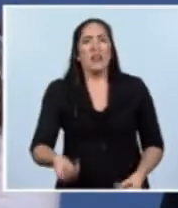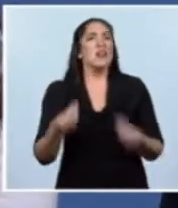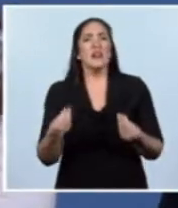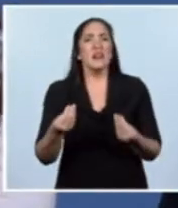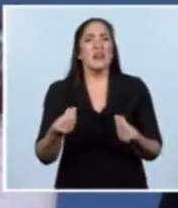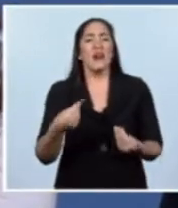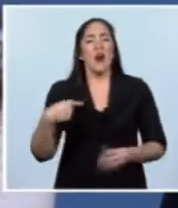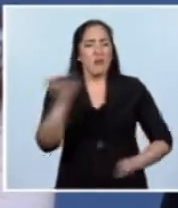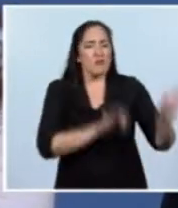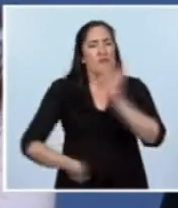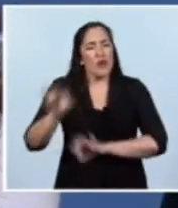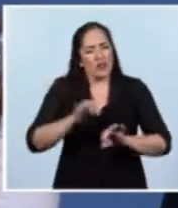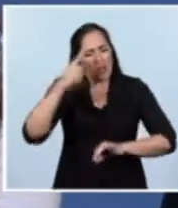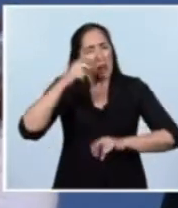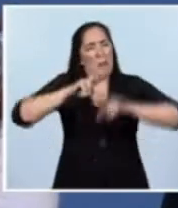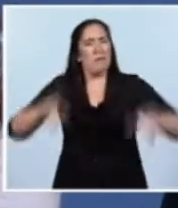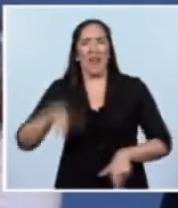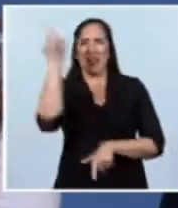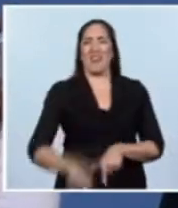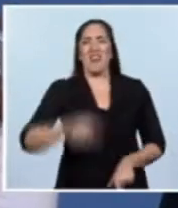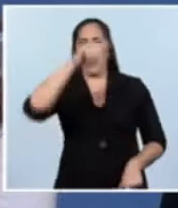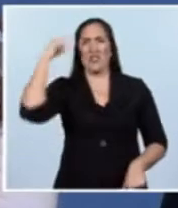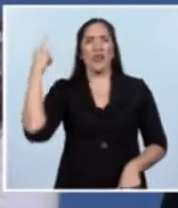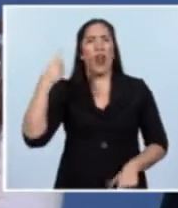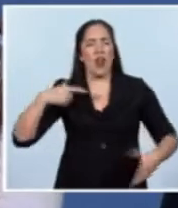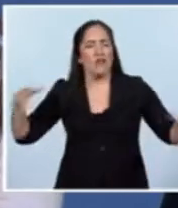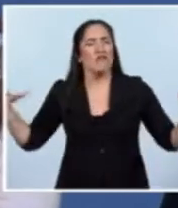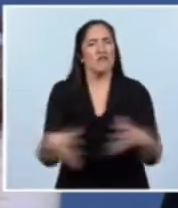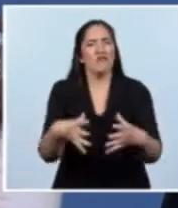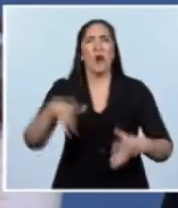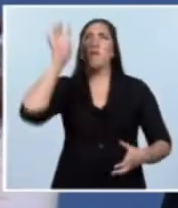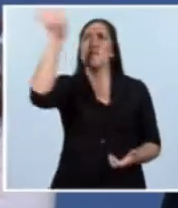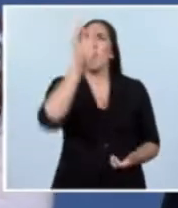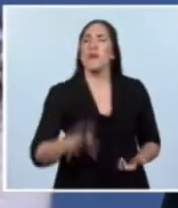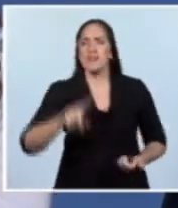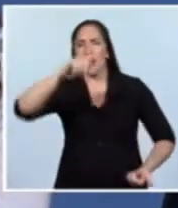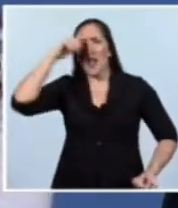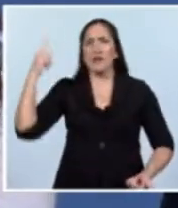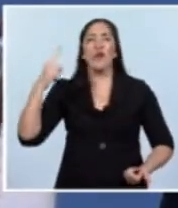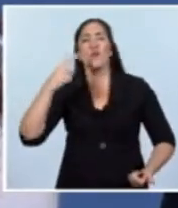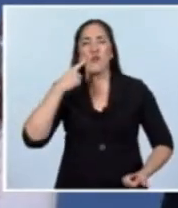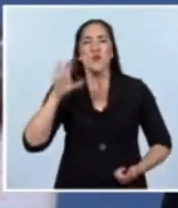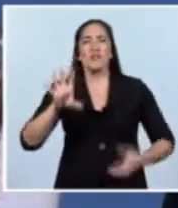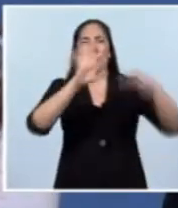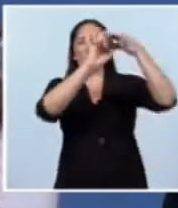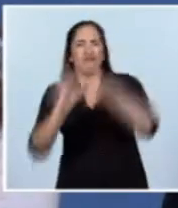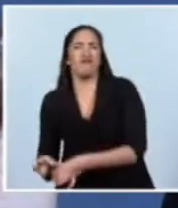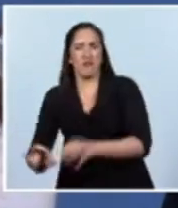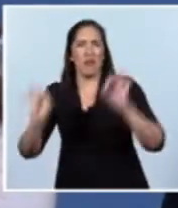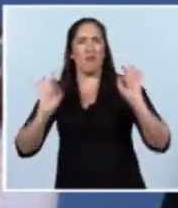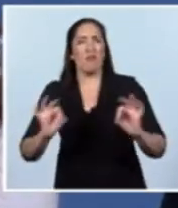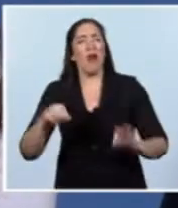un proyecto colectivo de país, de nación, de provincia y de municipio para seguir